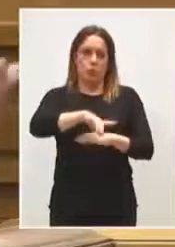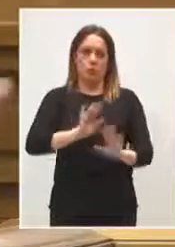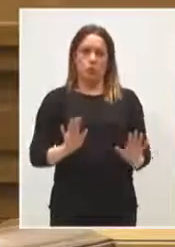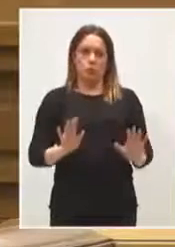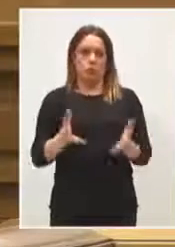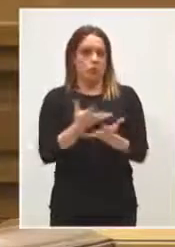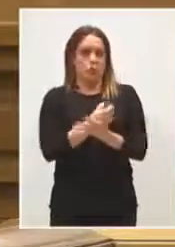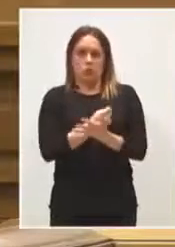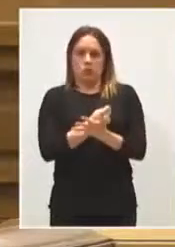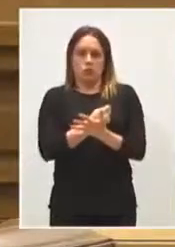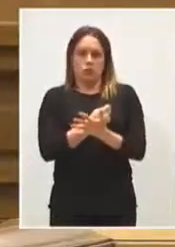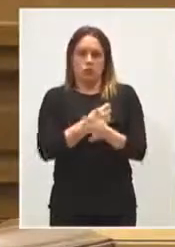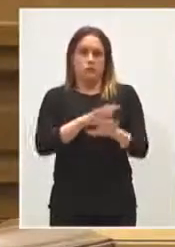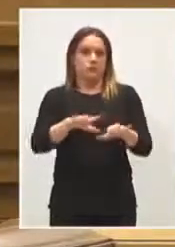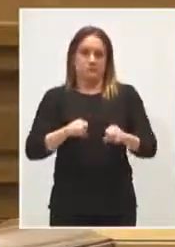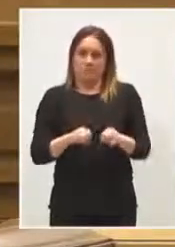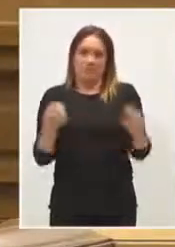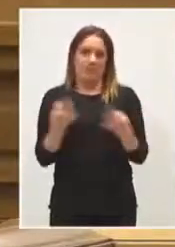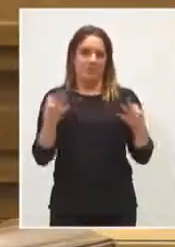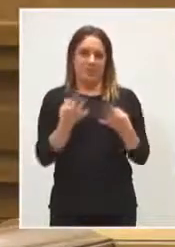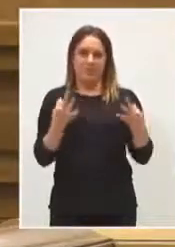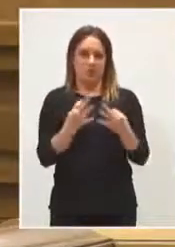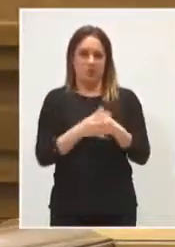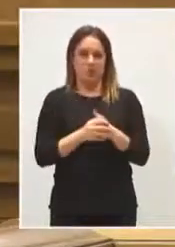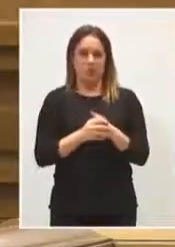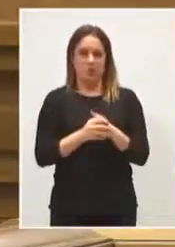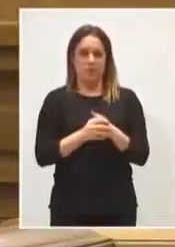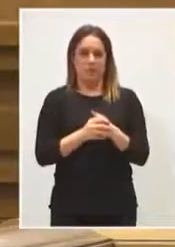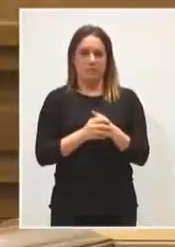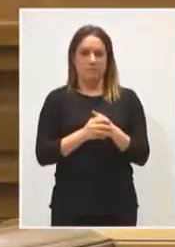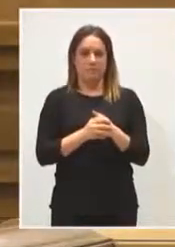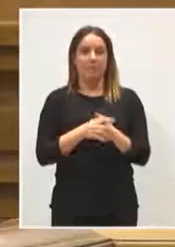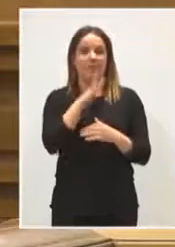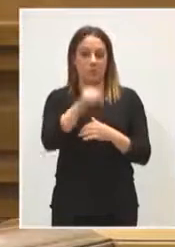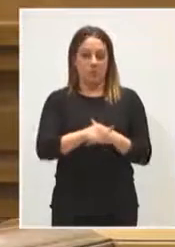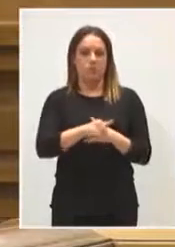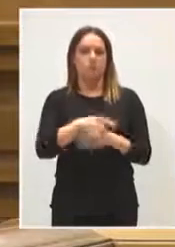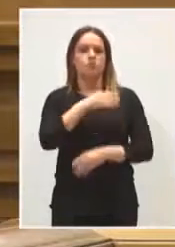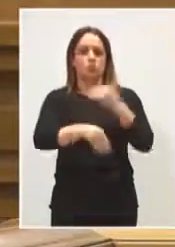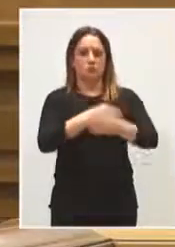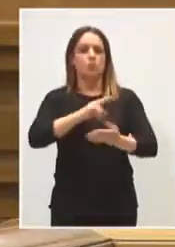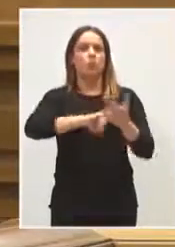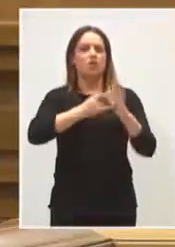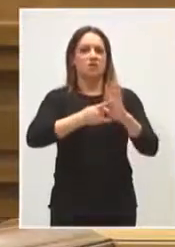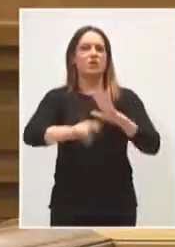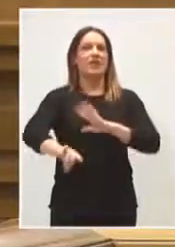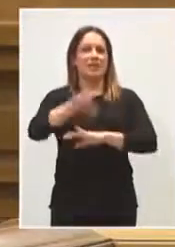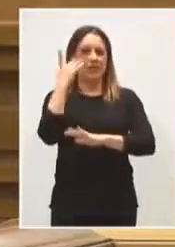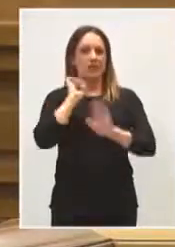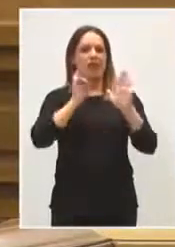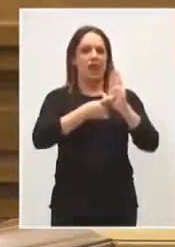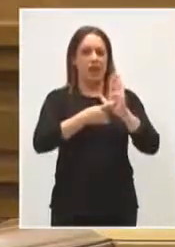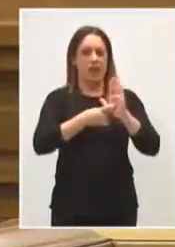ocupa a todos, nunca mejor dicho, nos ocupa y nos debe ocupar a todos. Y por eso hemos hecho un proyecto, una iniciativa legislativa